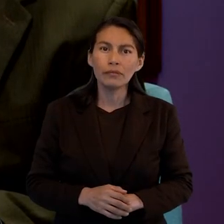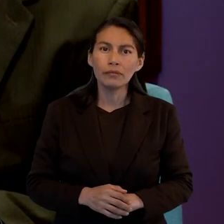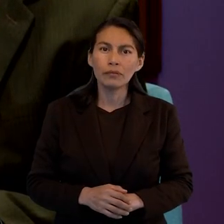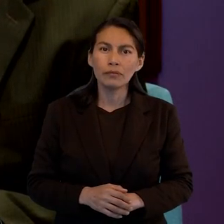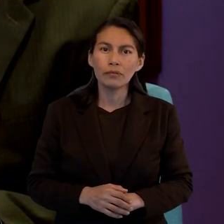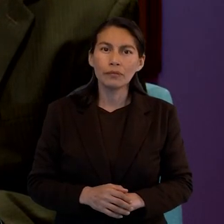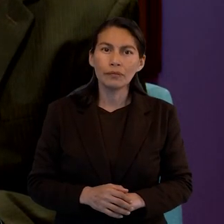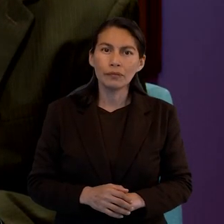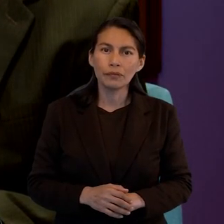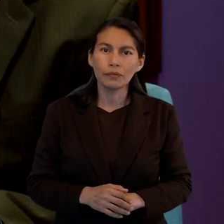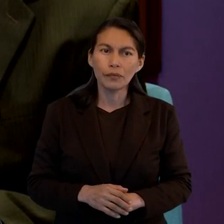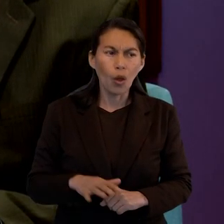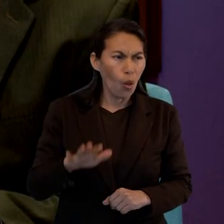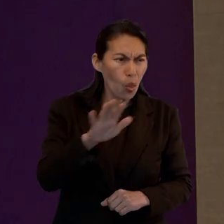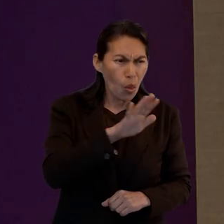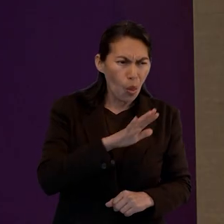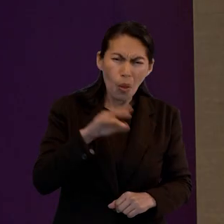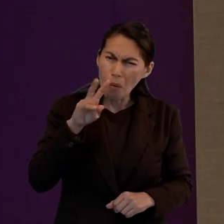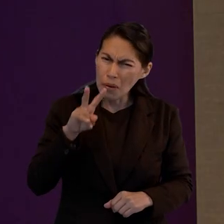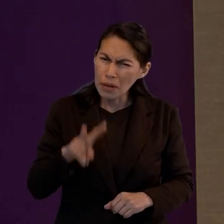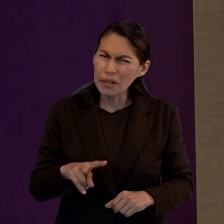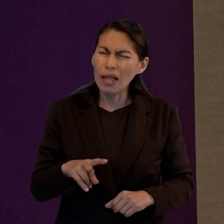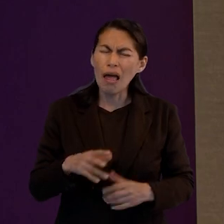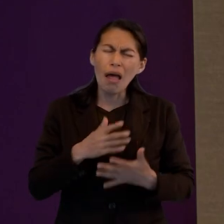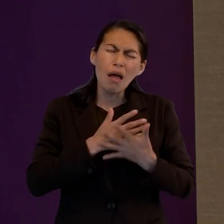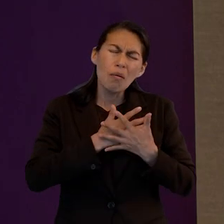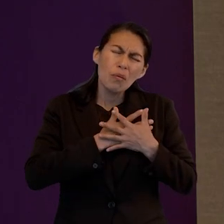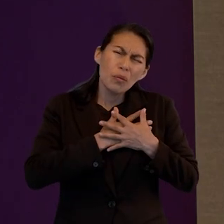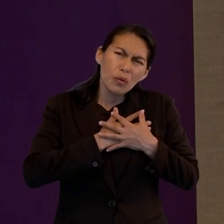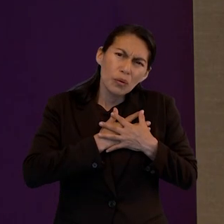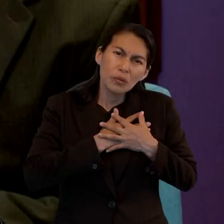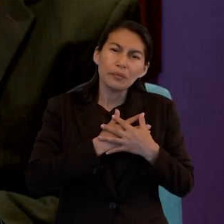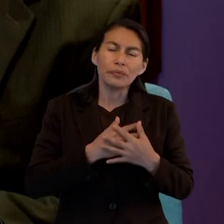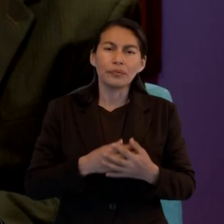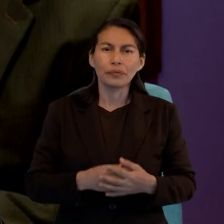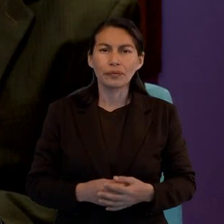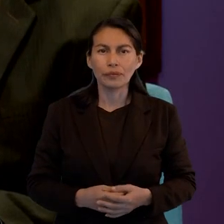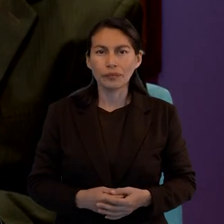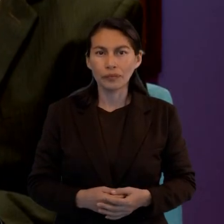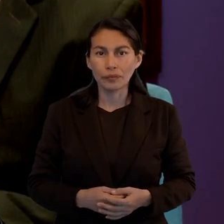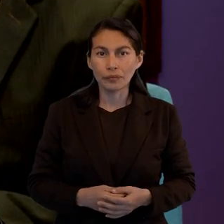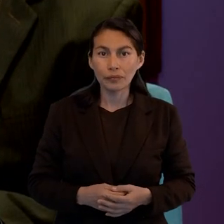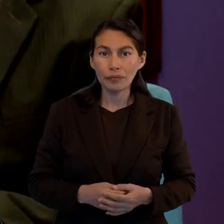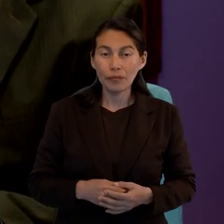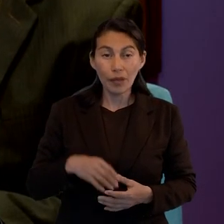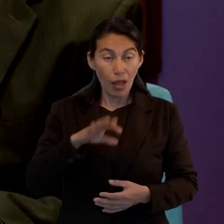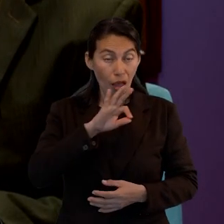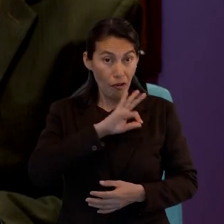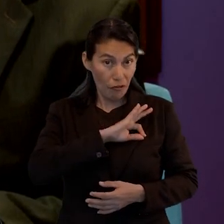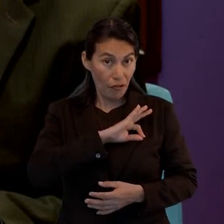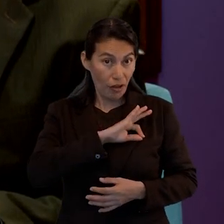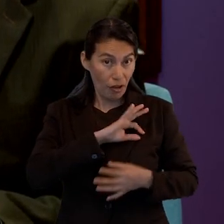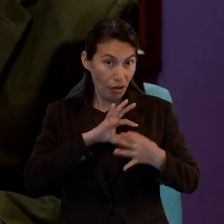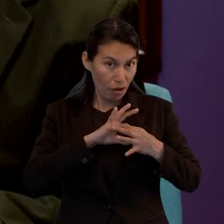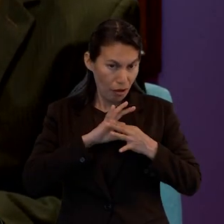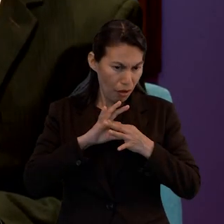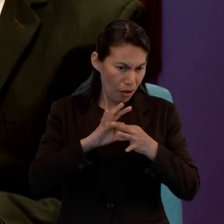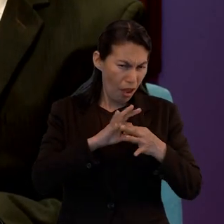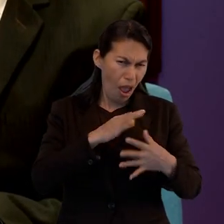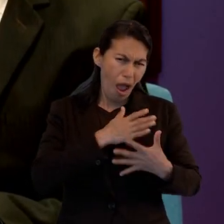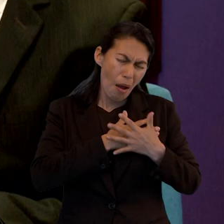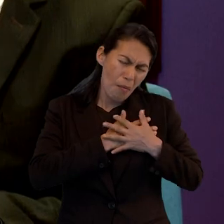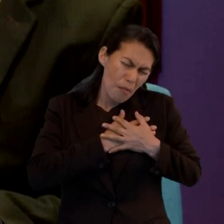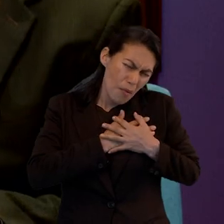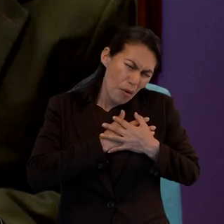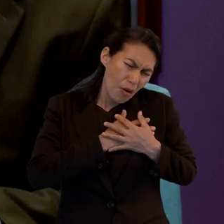real, más palpable ese amor, que va entrelazado la fe. Porque la gente dice,